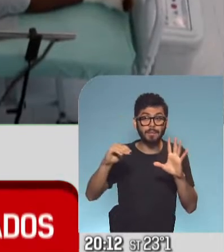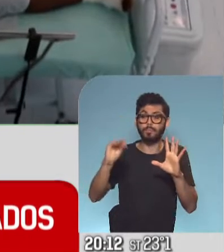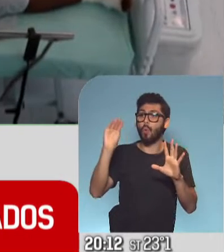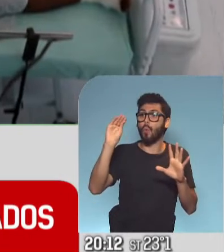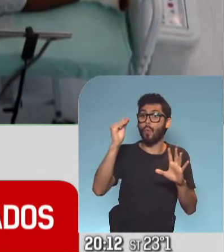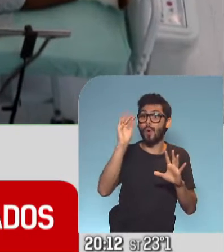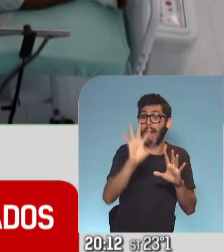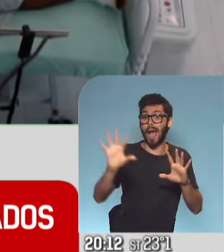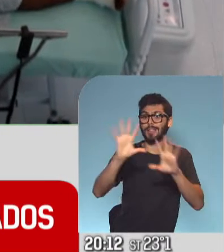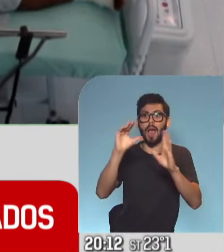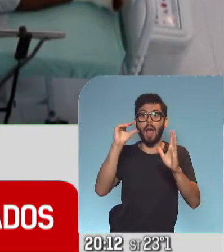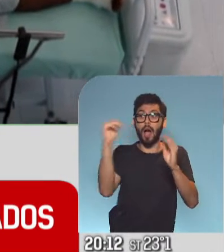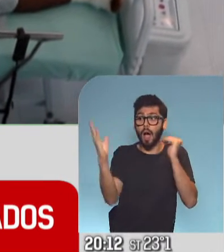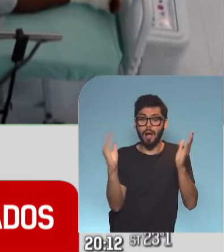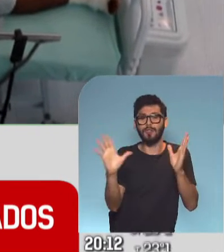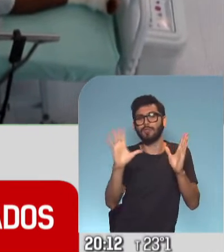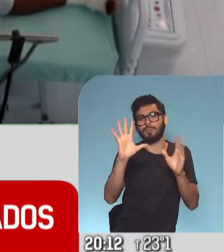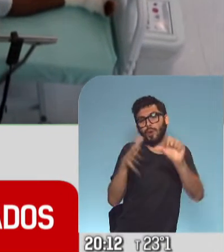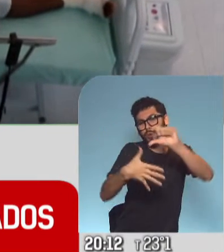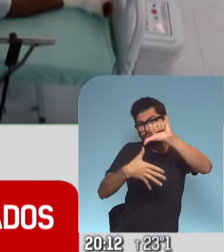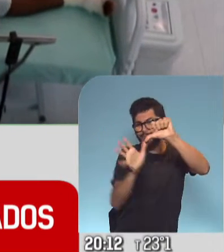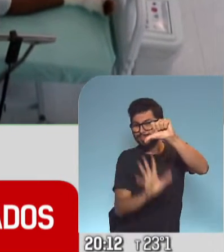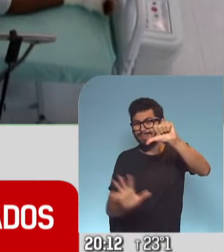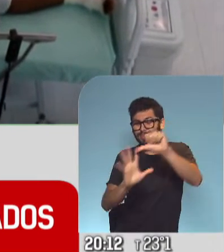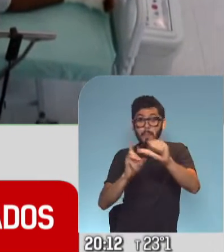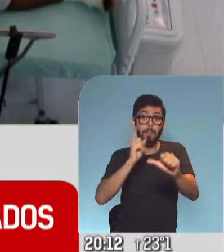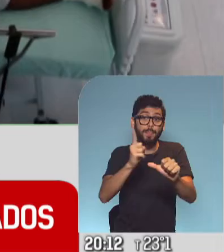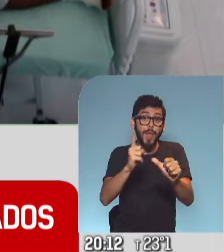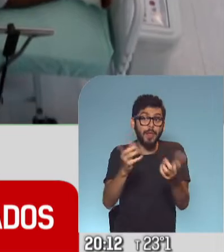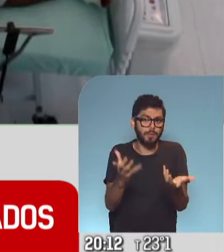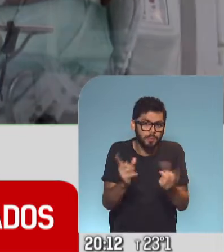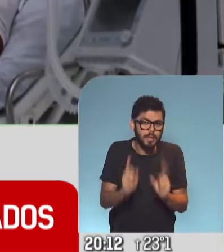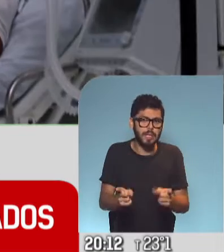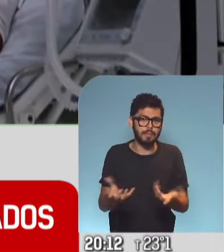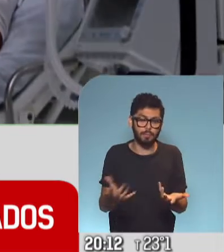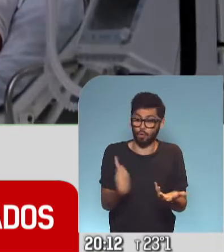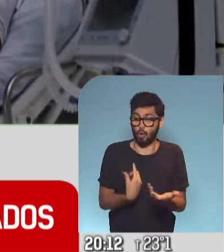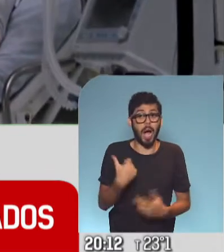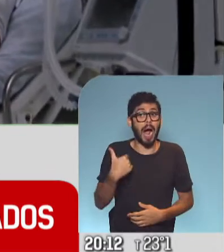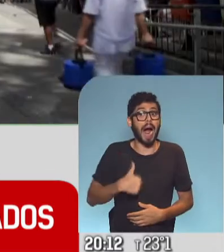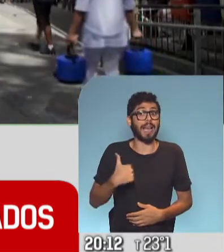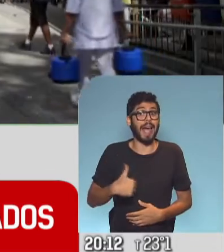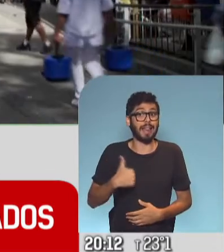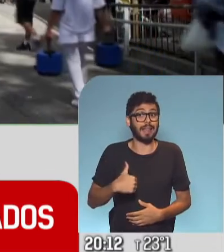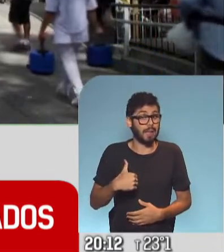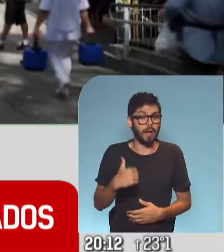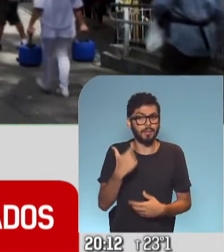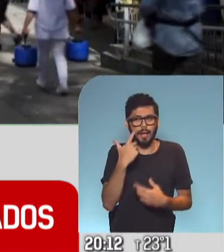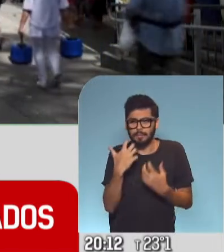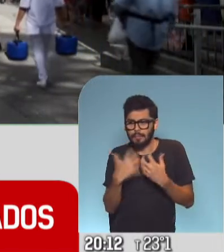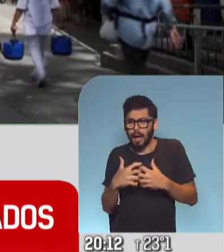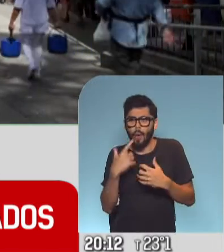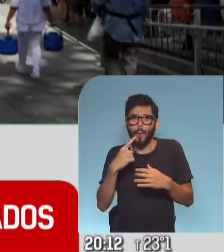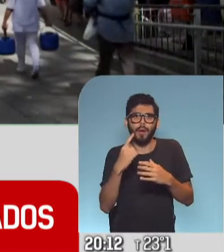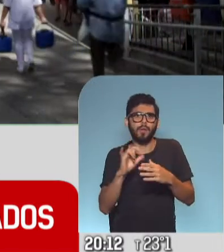todo el continente, sobre todo el subcontinente latinoamericano que está, de hecho, nosotros en Argentina todavía se está evaluando si se cierran o no se